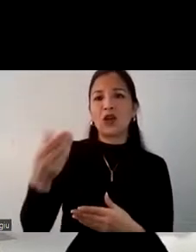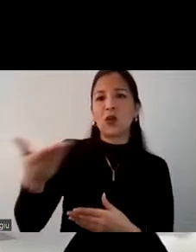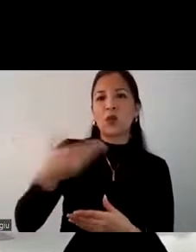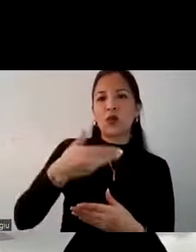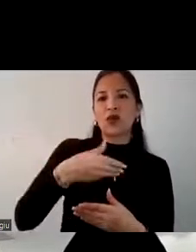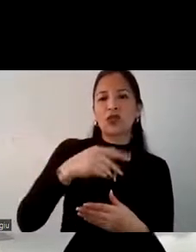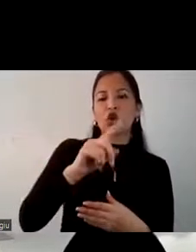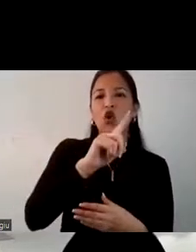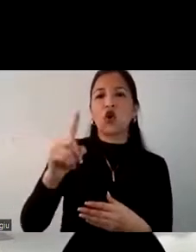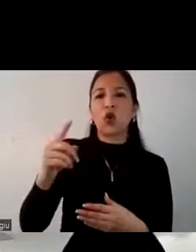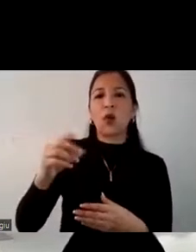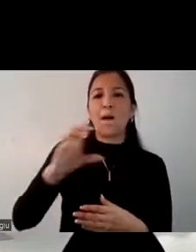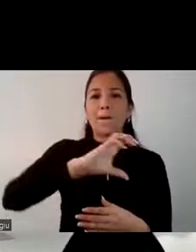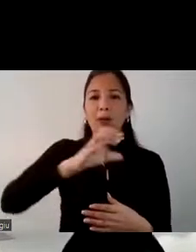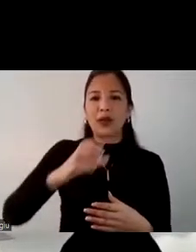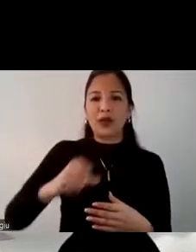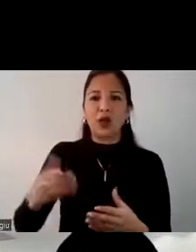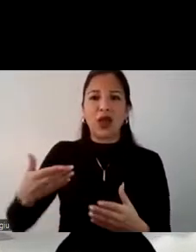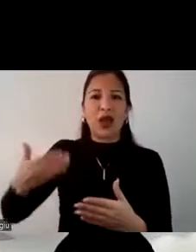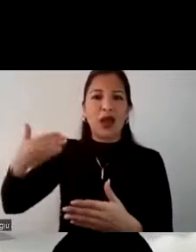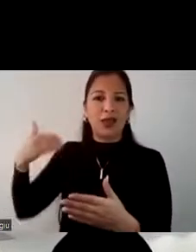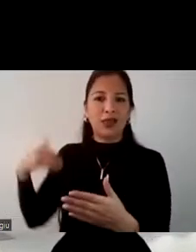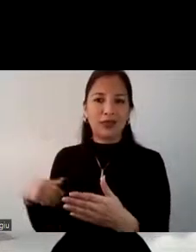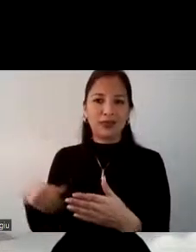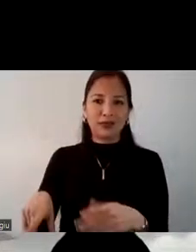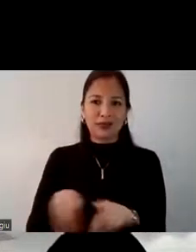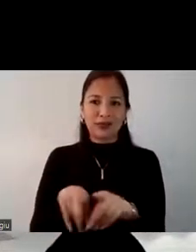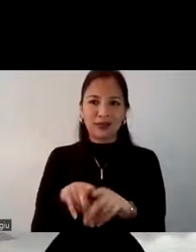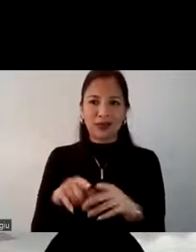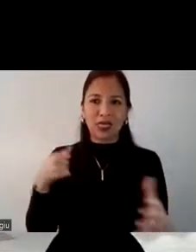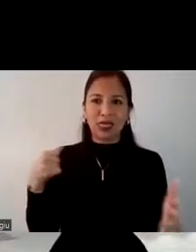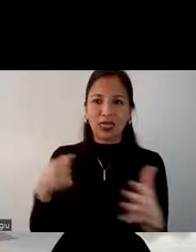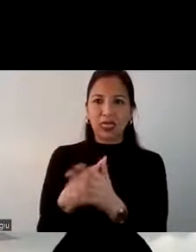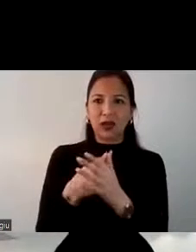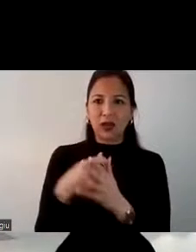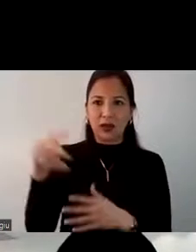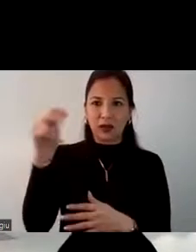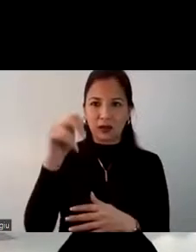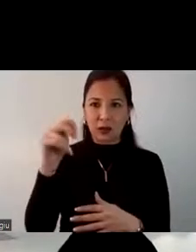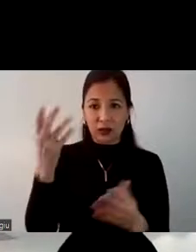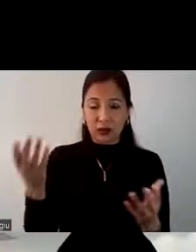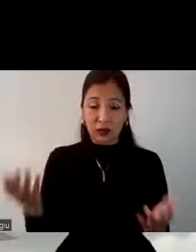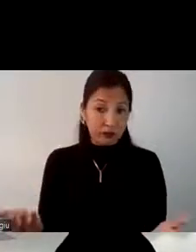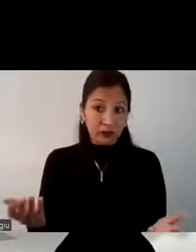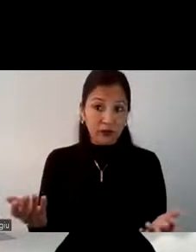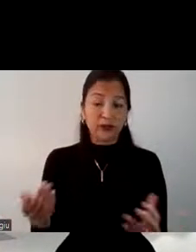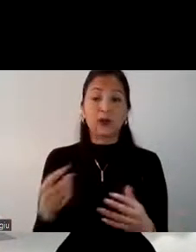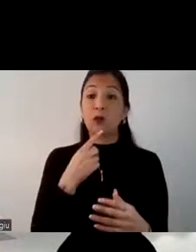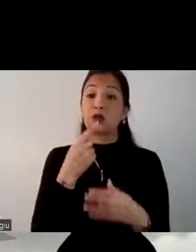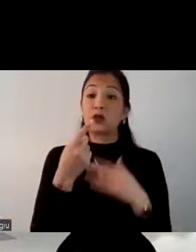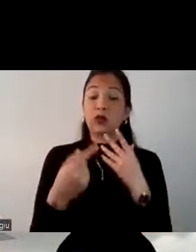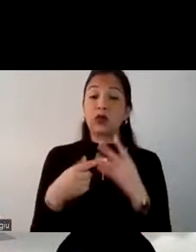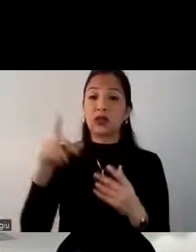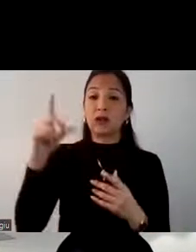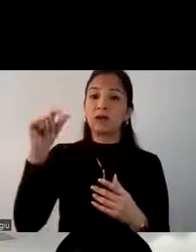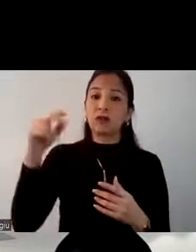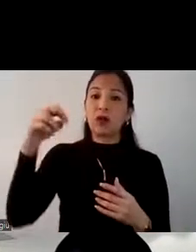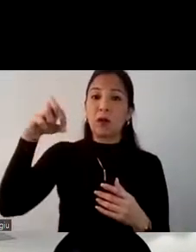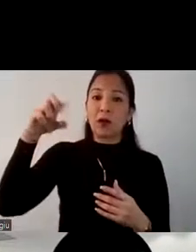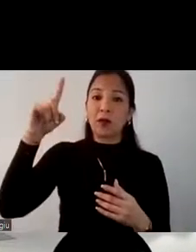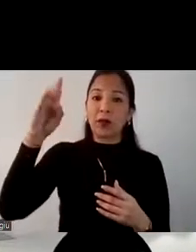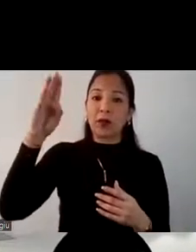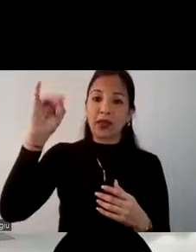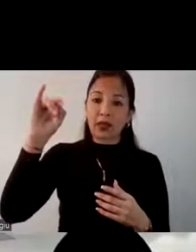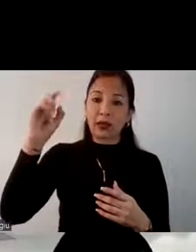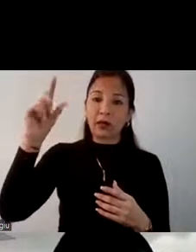petroleras de lo que antes hacían. Entonces esto ve afectado al país. Y es por eso que se dice que posiblemente el PBI sería